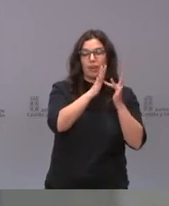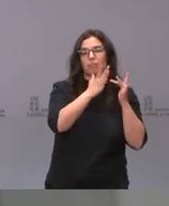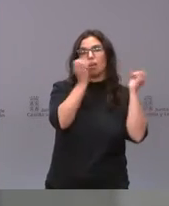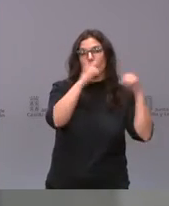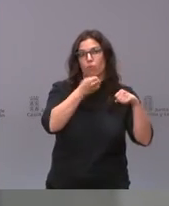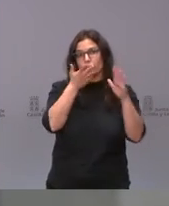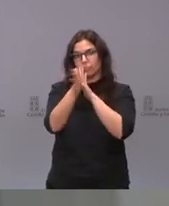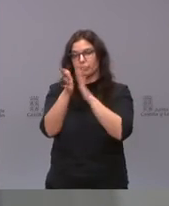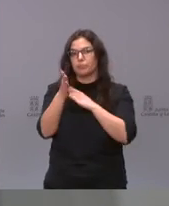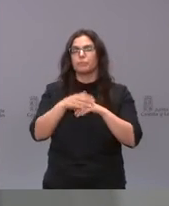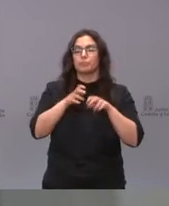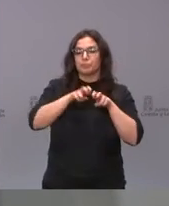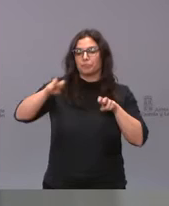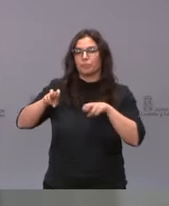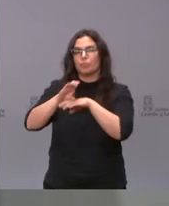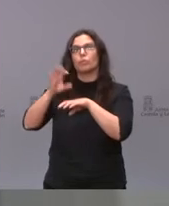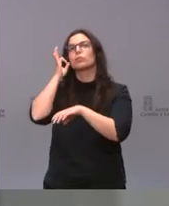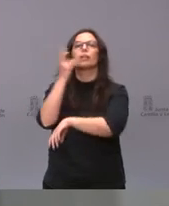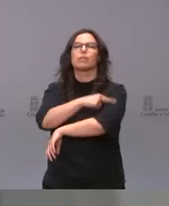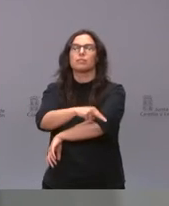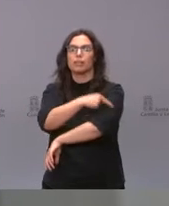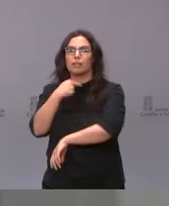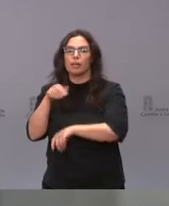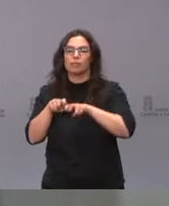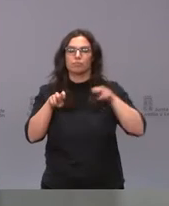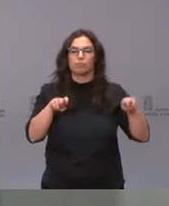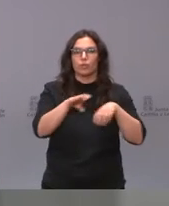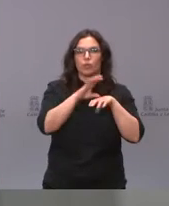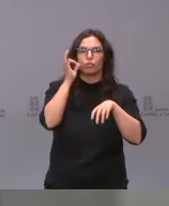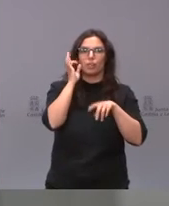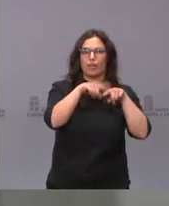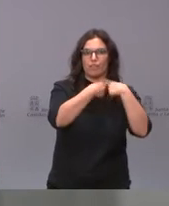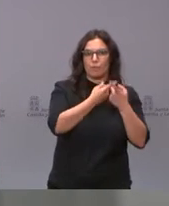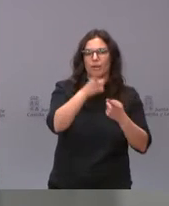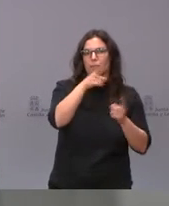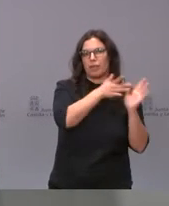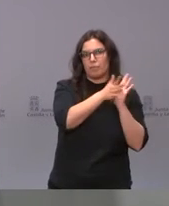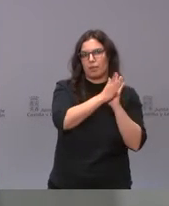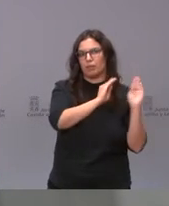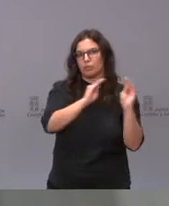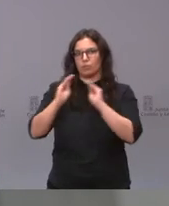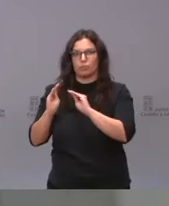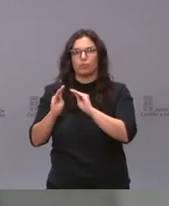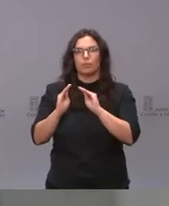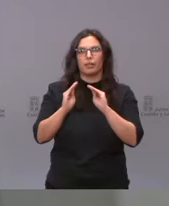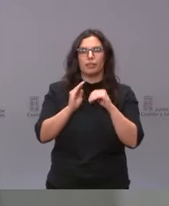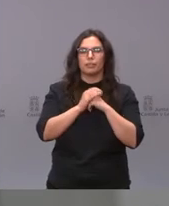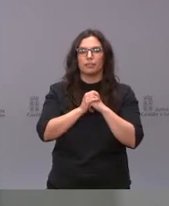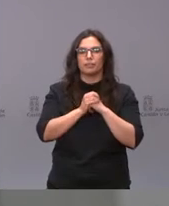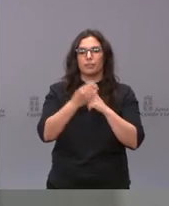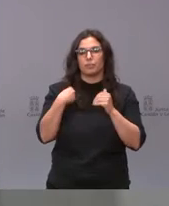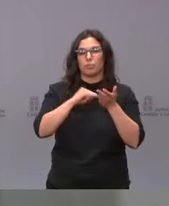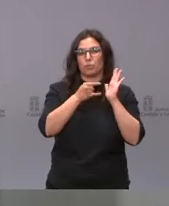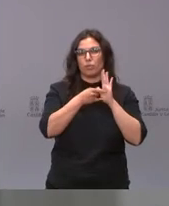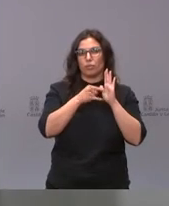de Sanidad y la consejera de Familia, que dará cuenta también de la aprobación del proyecto de ley